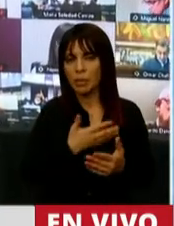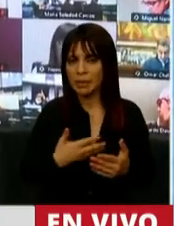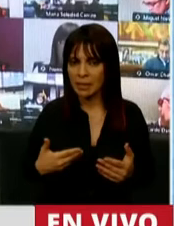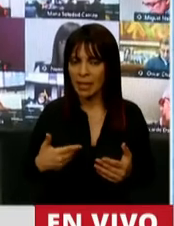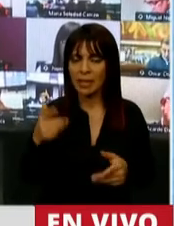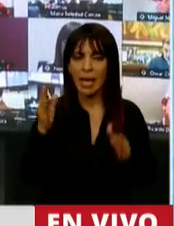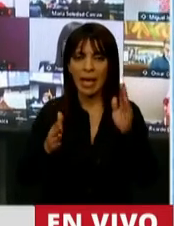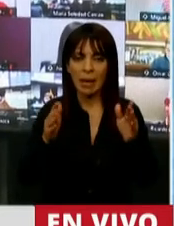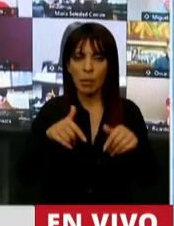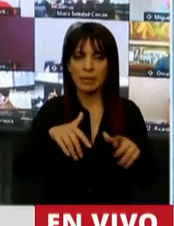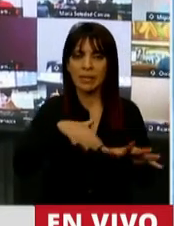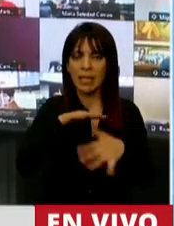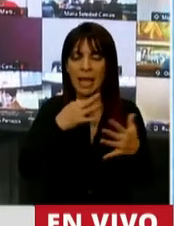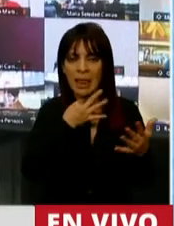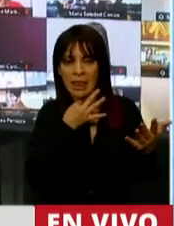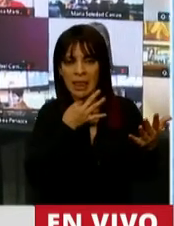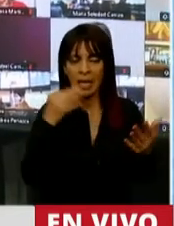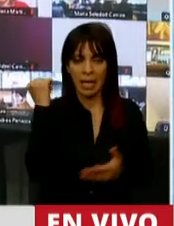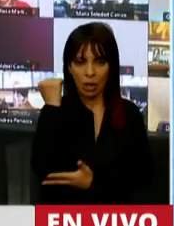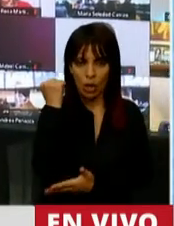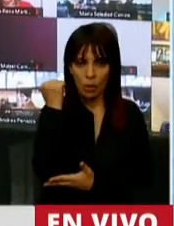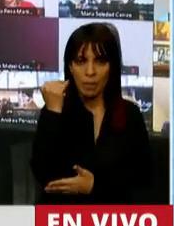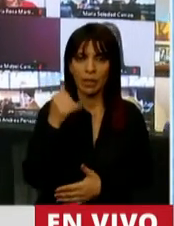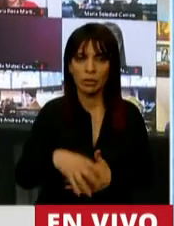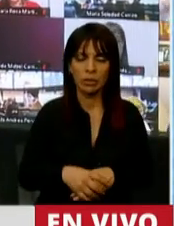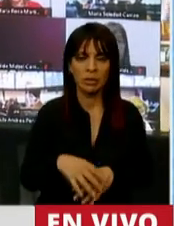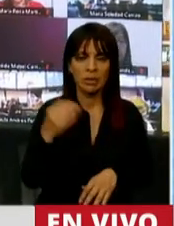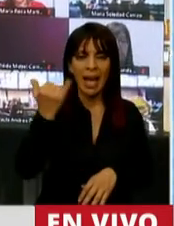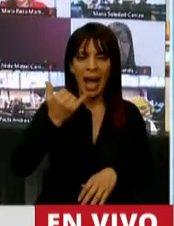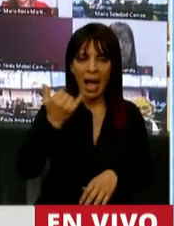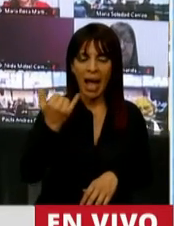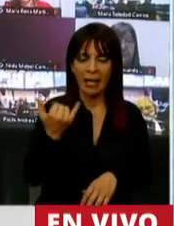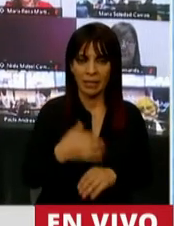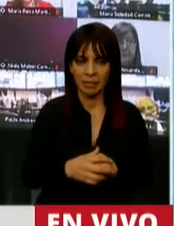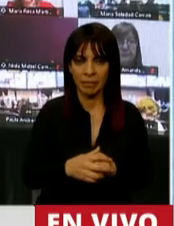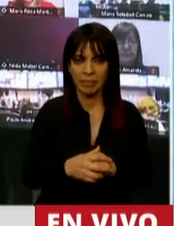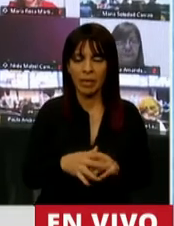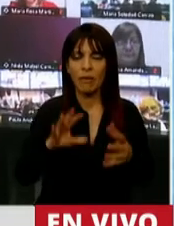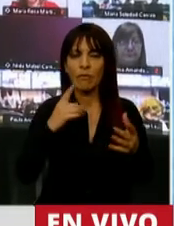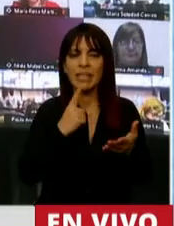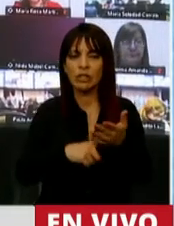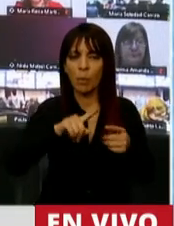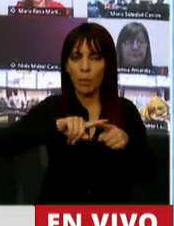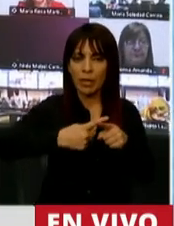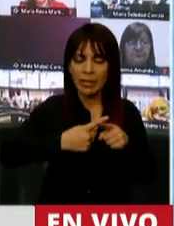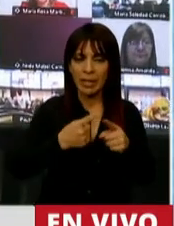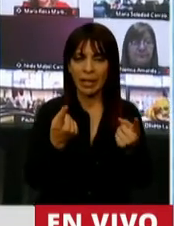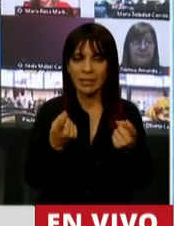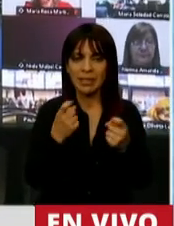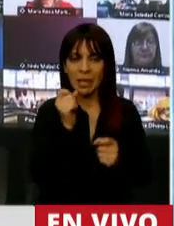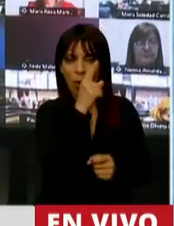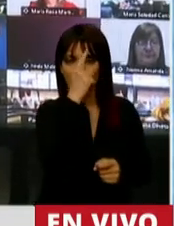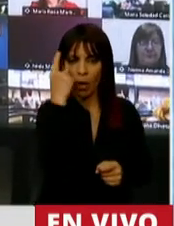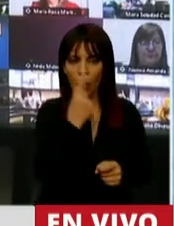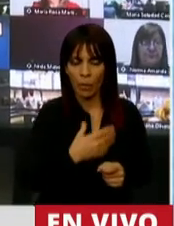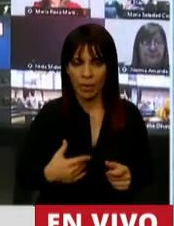en época de crisis económica, existen necesariamente políticas integrales que hay que llevar a cabo desde el Estado,